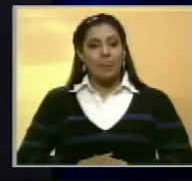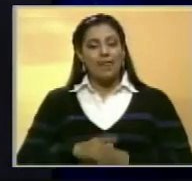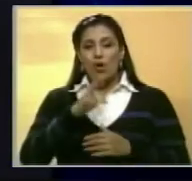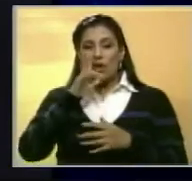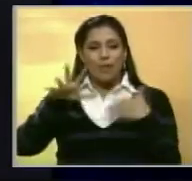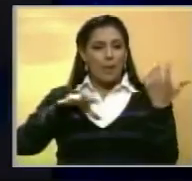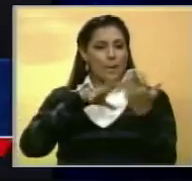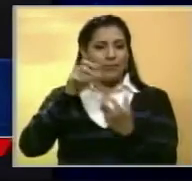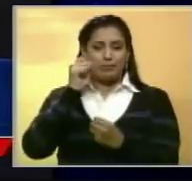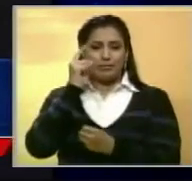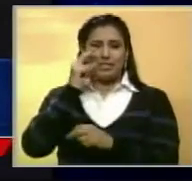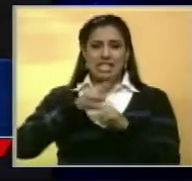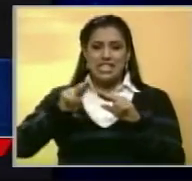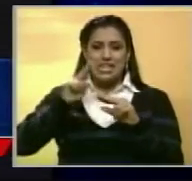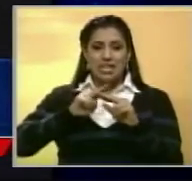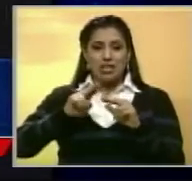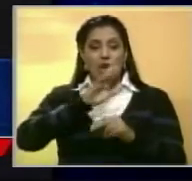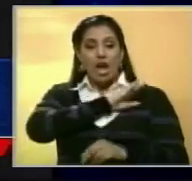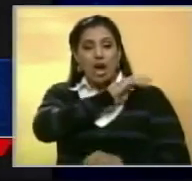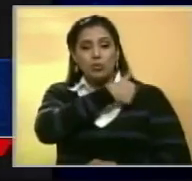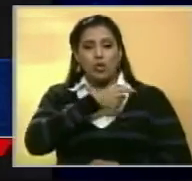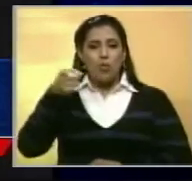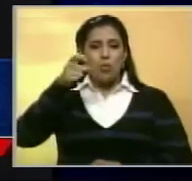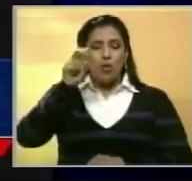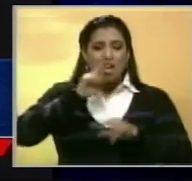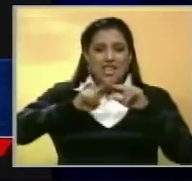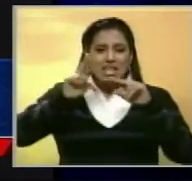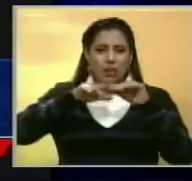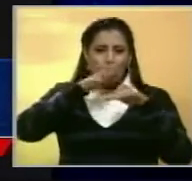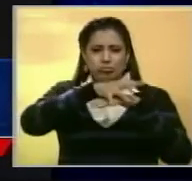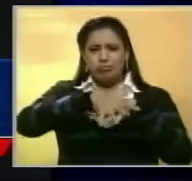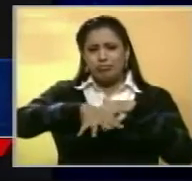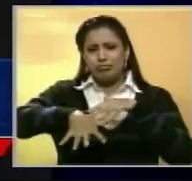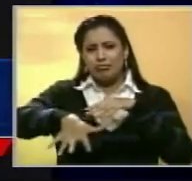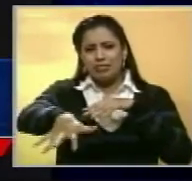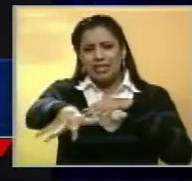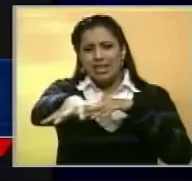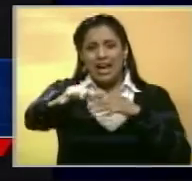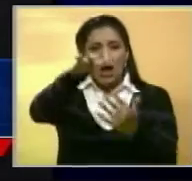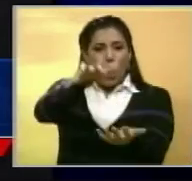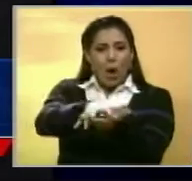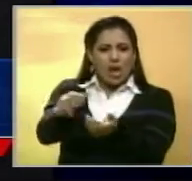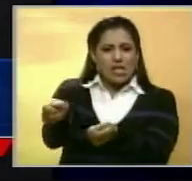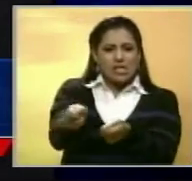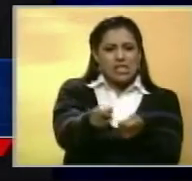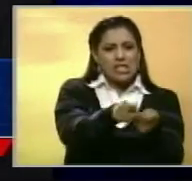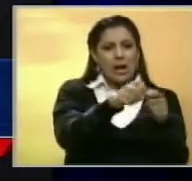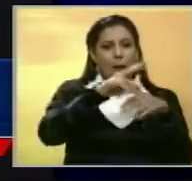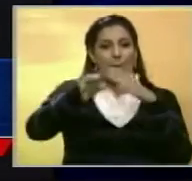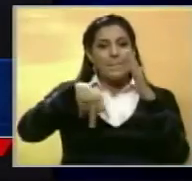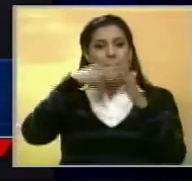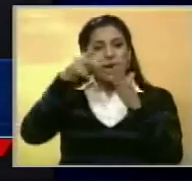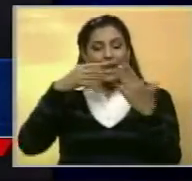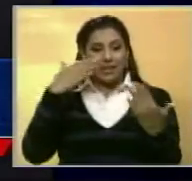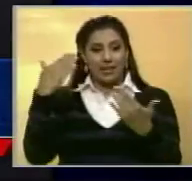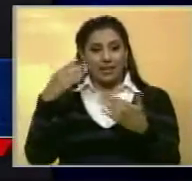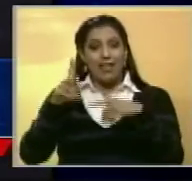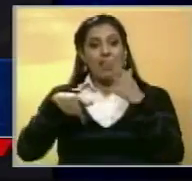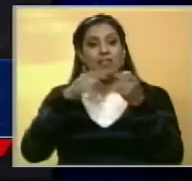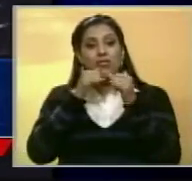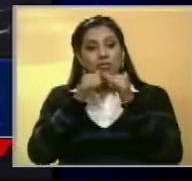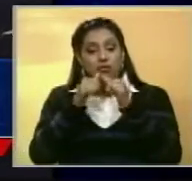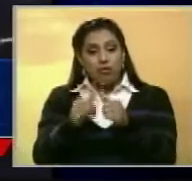tragedia infantil, autoridades buscan a niños arrastrados por un caimán en un parque temático. Más